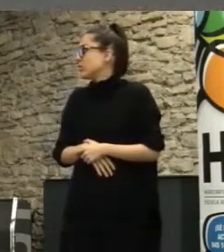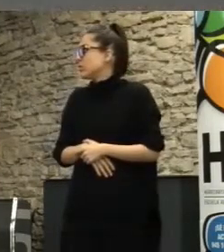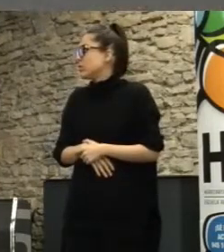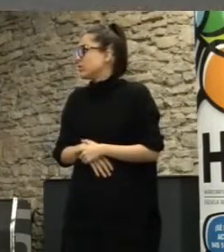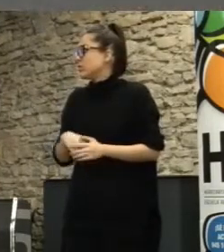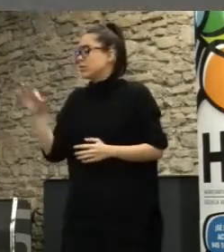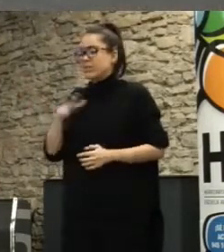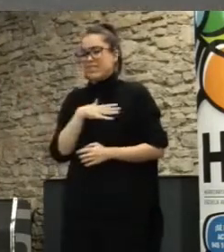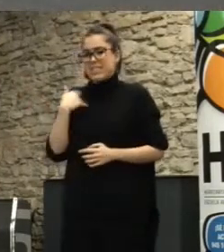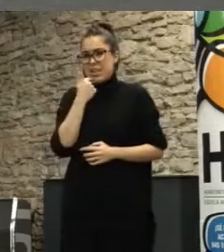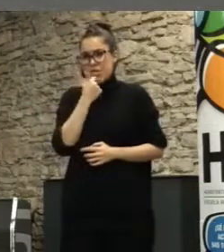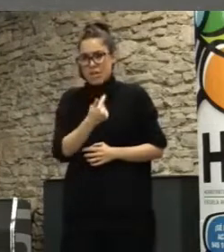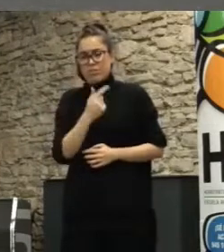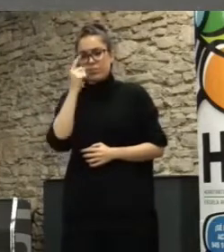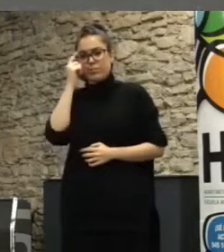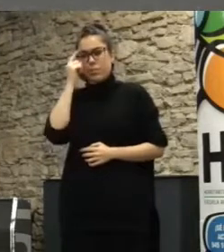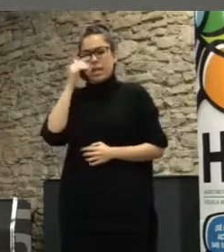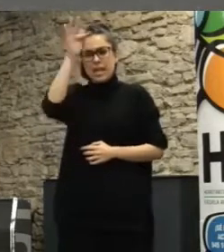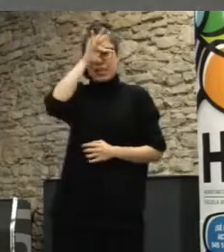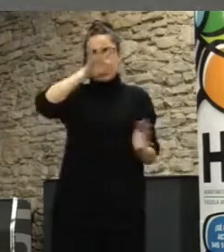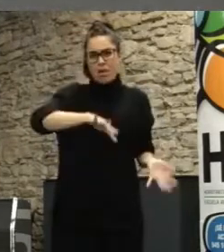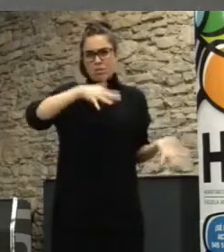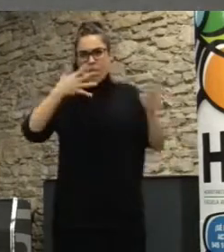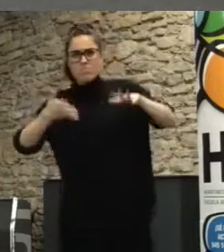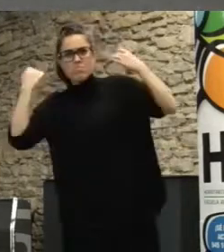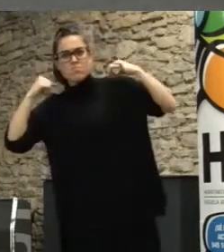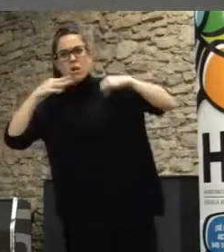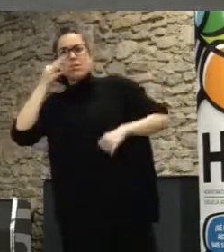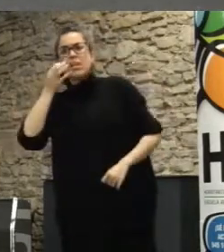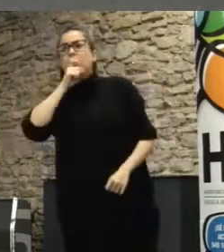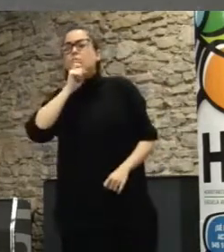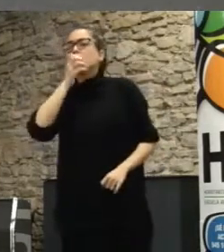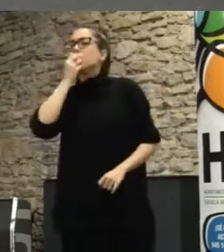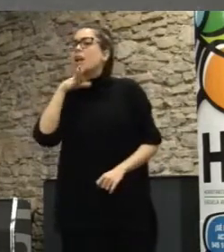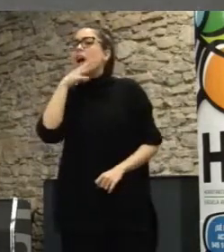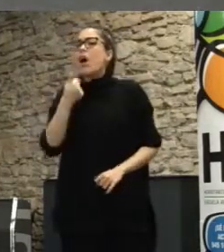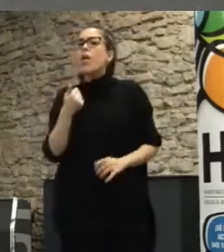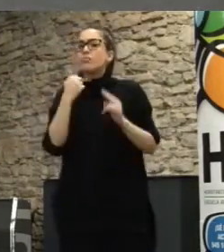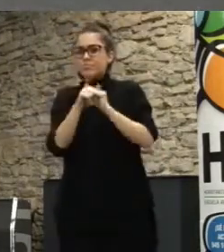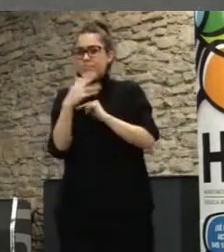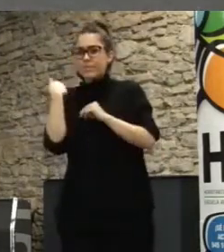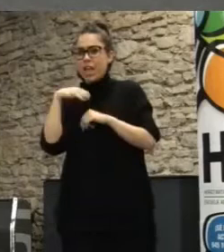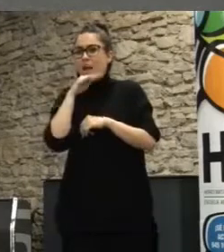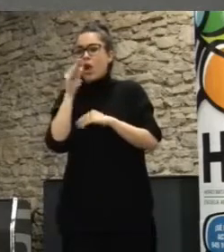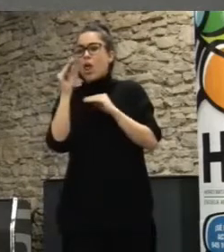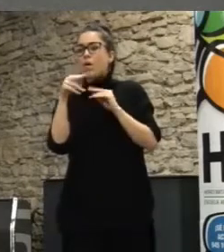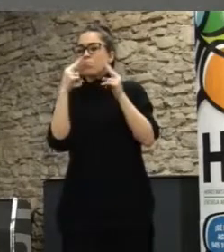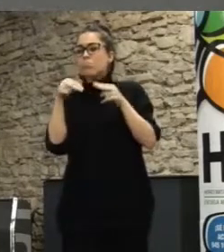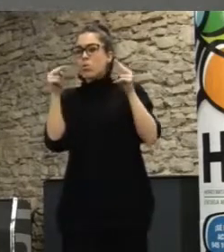se pasa de la teoría a la práctica pero bueno ya nos has contestado vamos si te parece al público